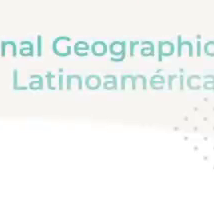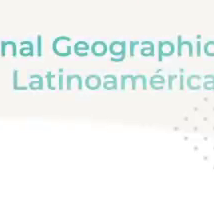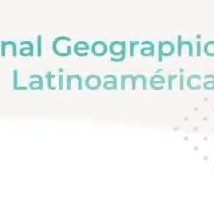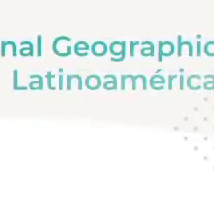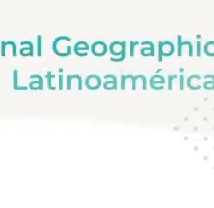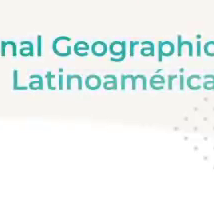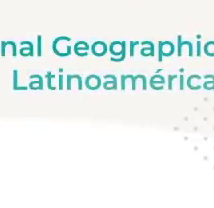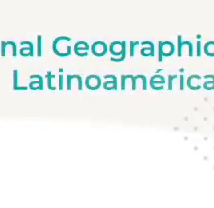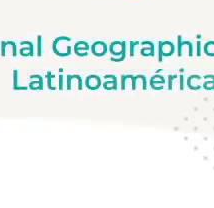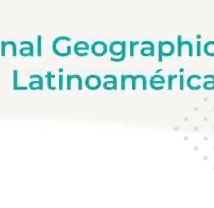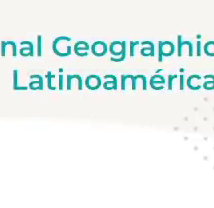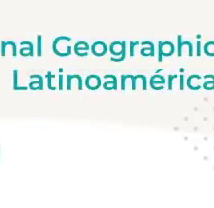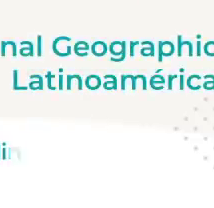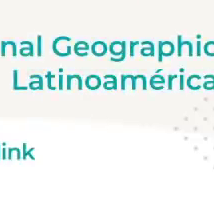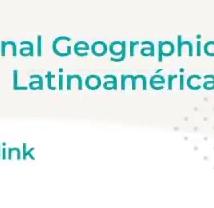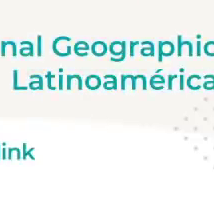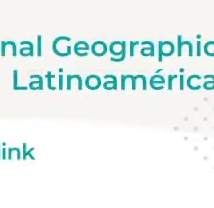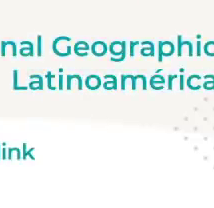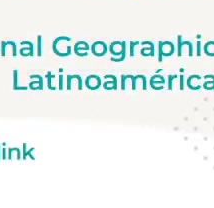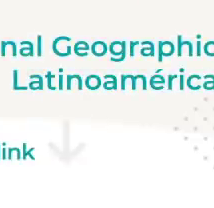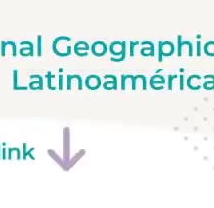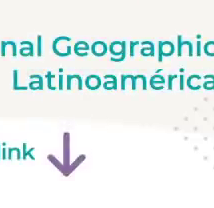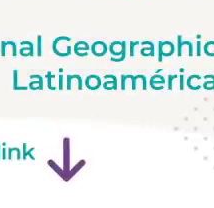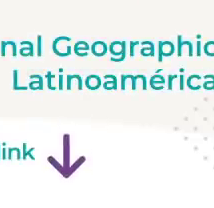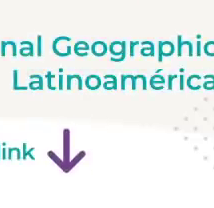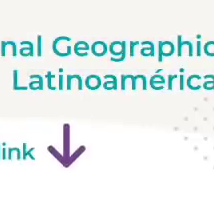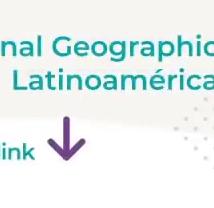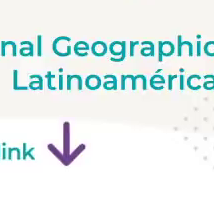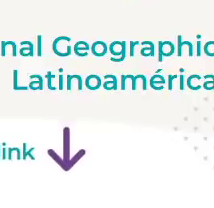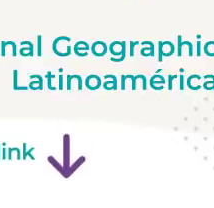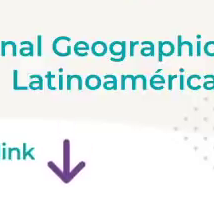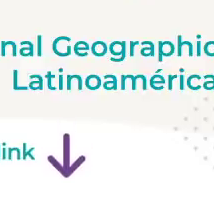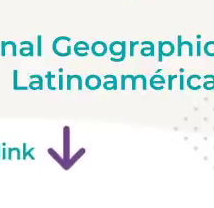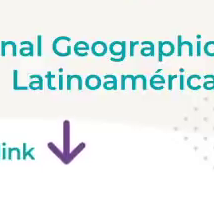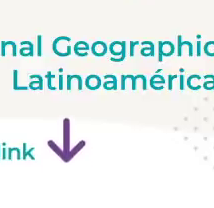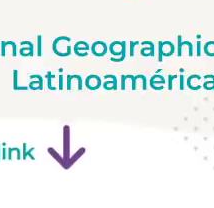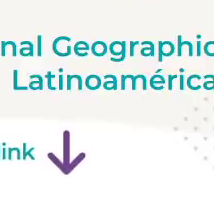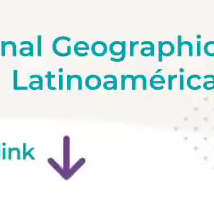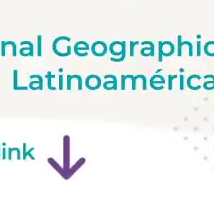Para ver este video, encuentre el link aquí abajo en la descripción.